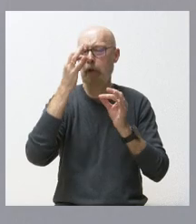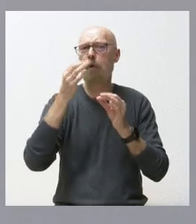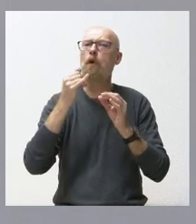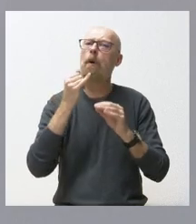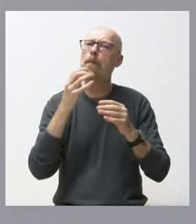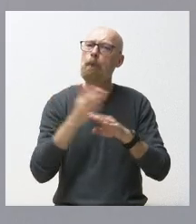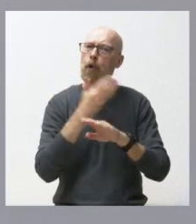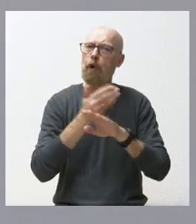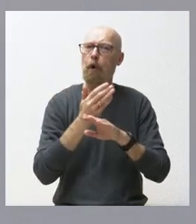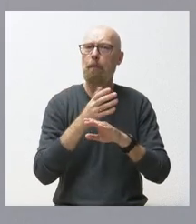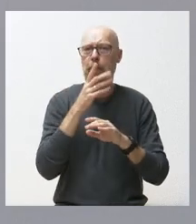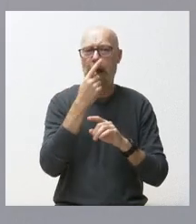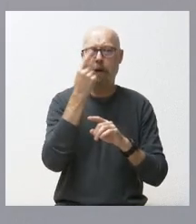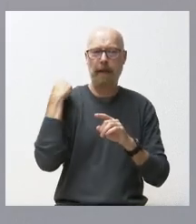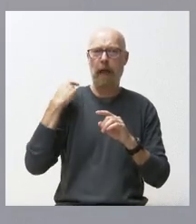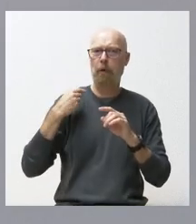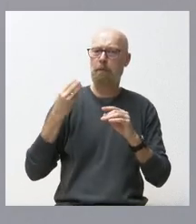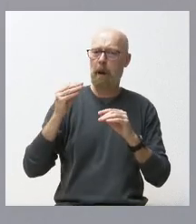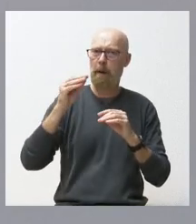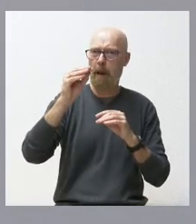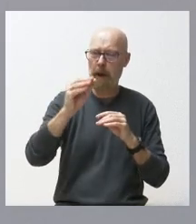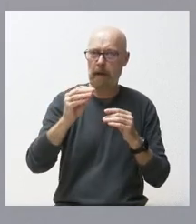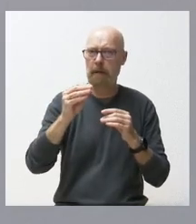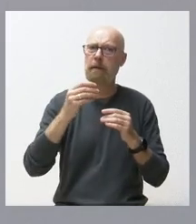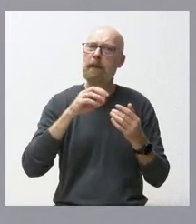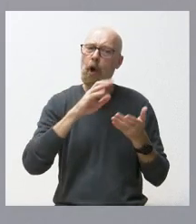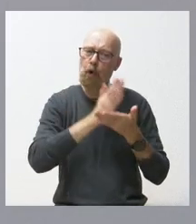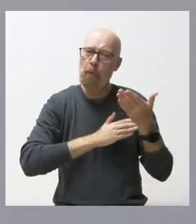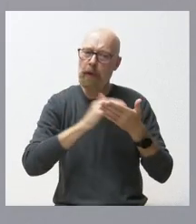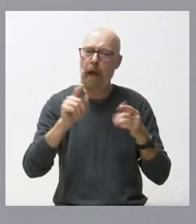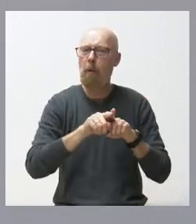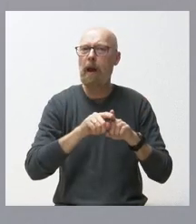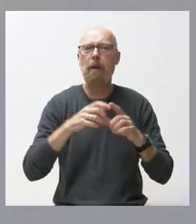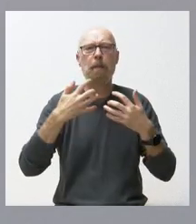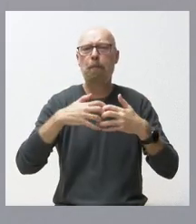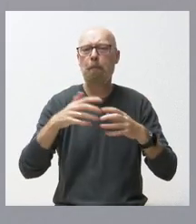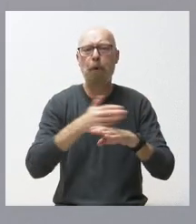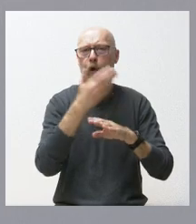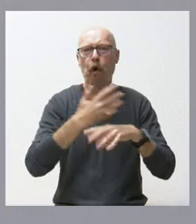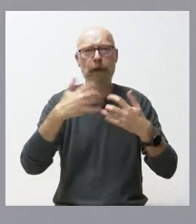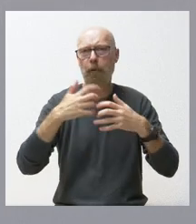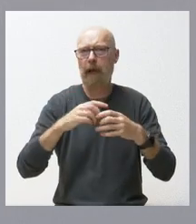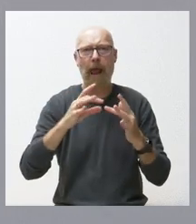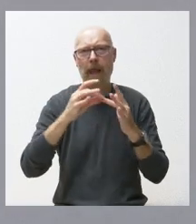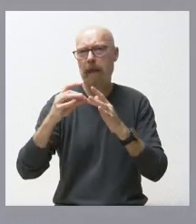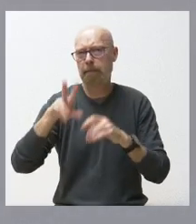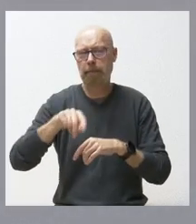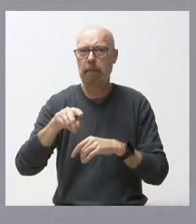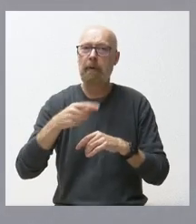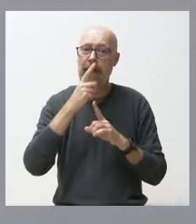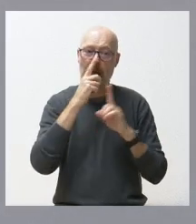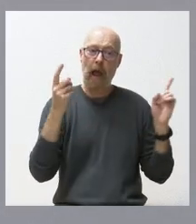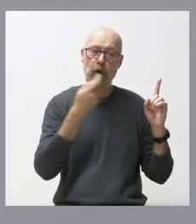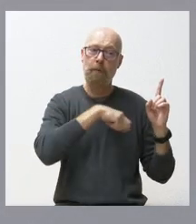llevábamos del año anterior. Una comunidad industrializada como Castilla y León lidera la producción industrial. En lo que va del año, el crecimiento de España es el 0